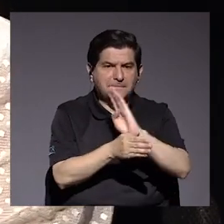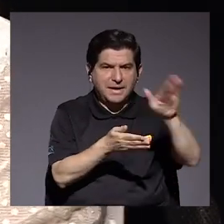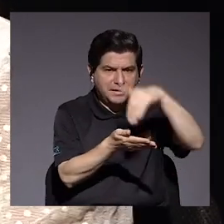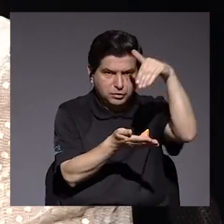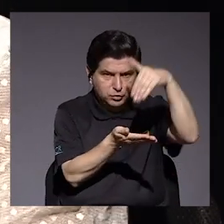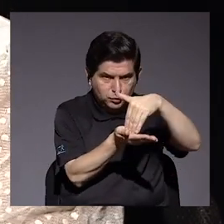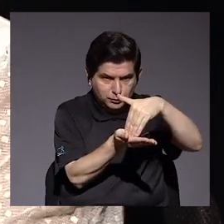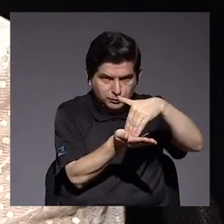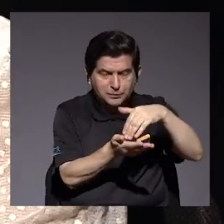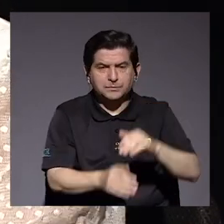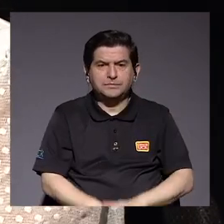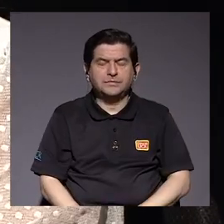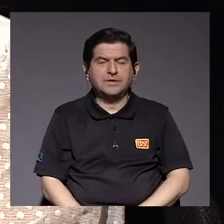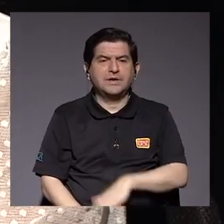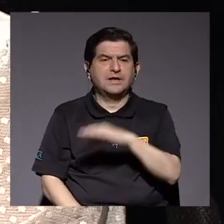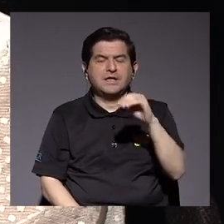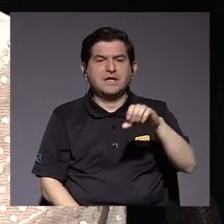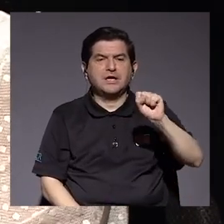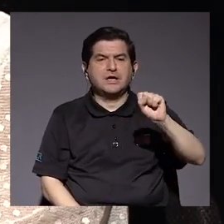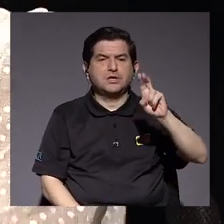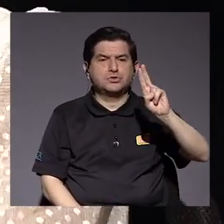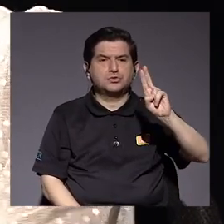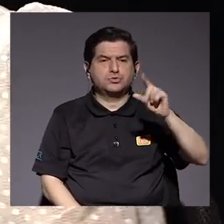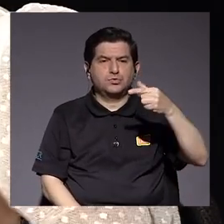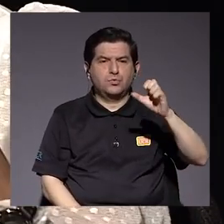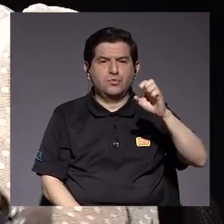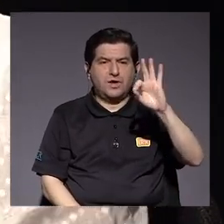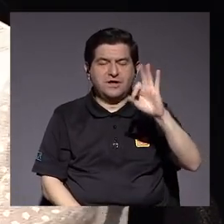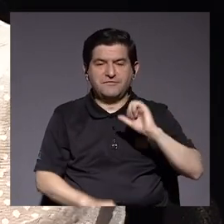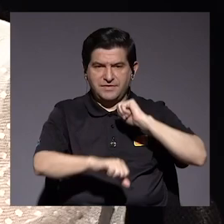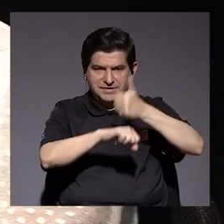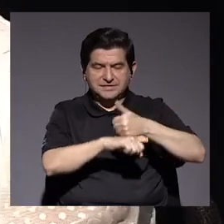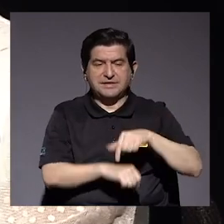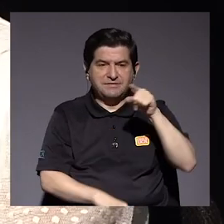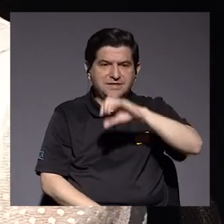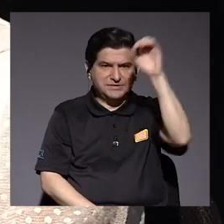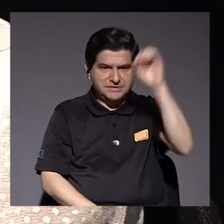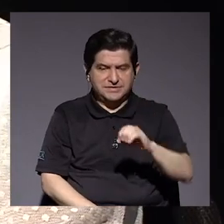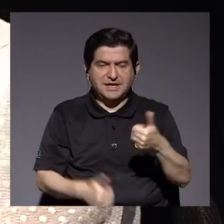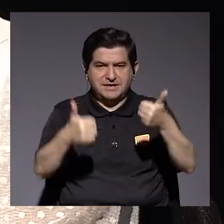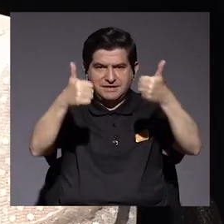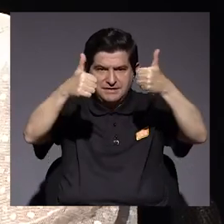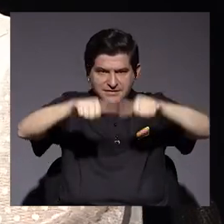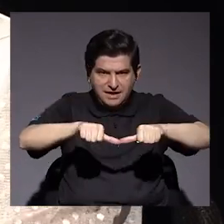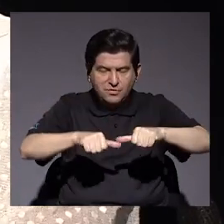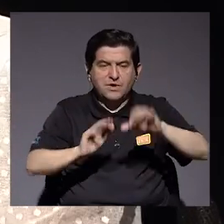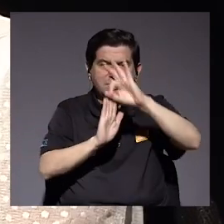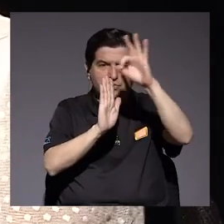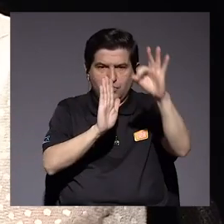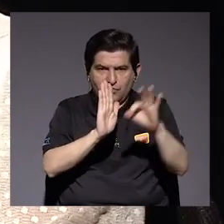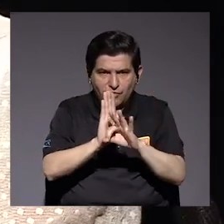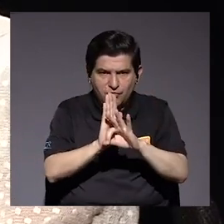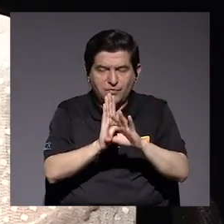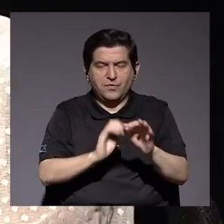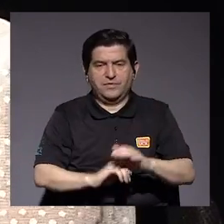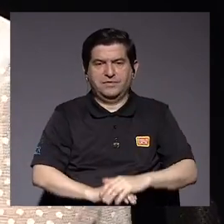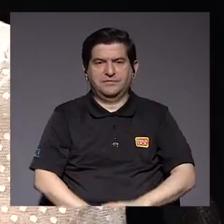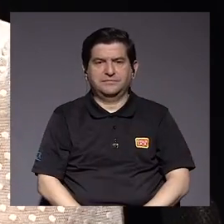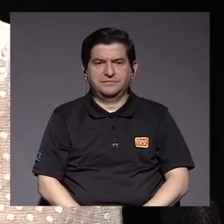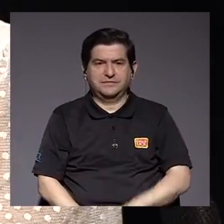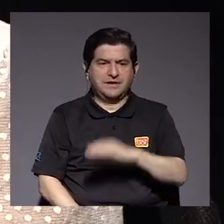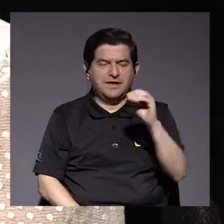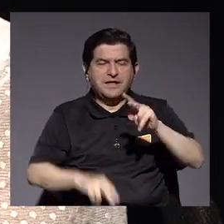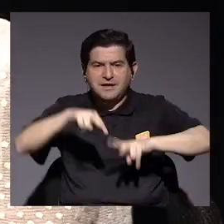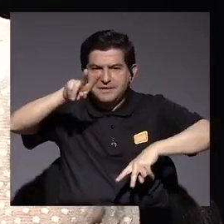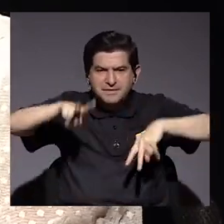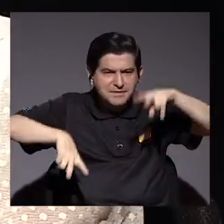que el Banco Central y la su jefe son quienes van a decidir esa tasa de usura según esta fórmula